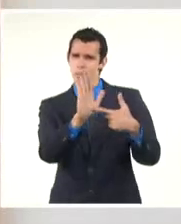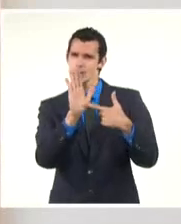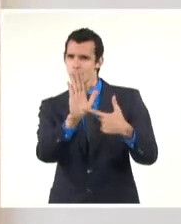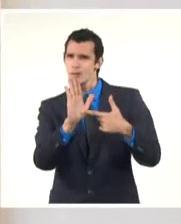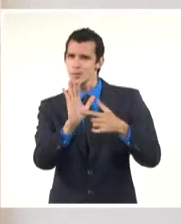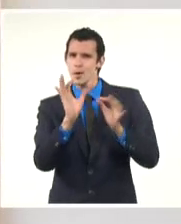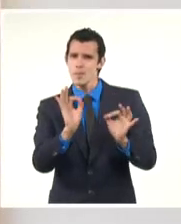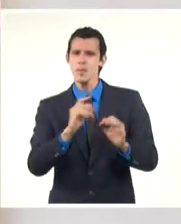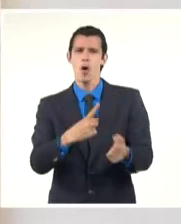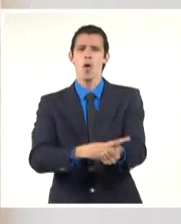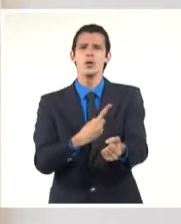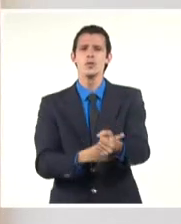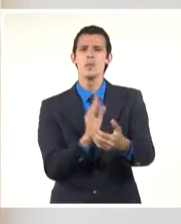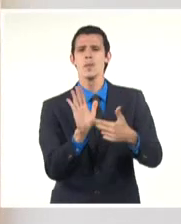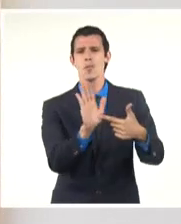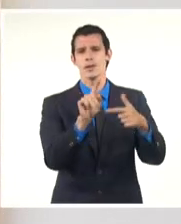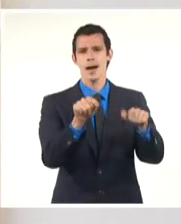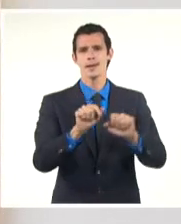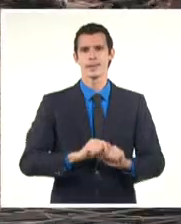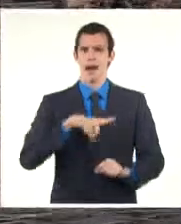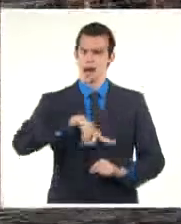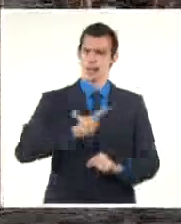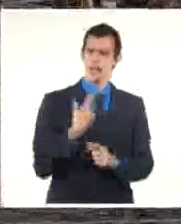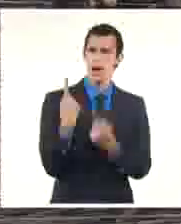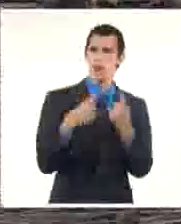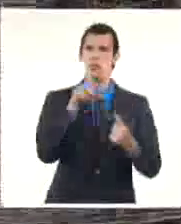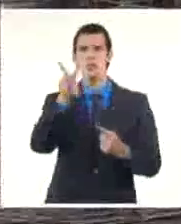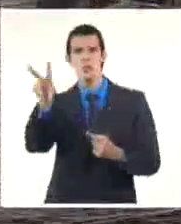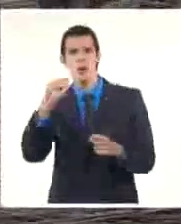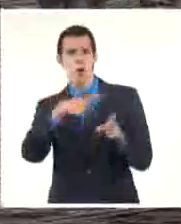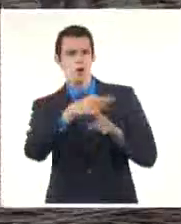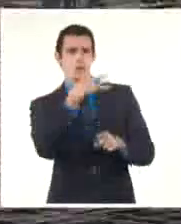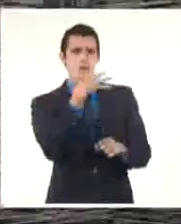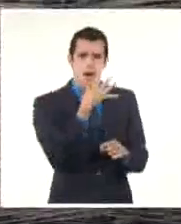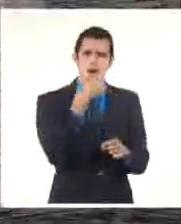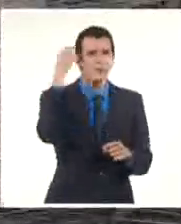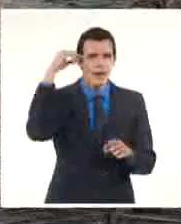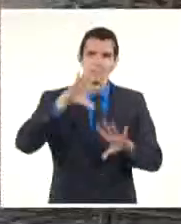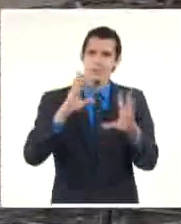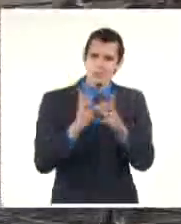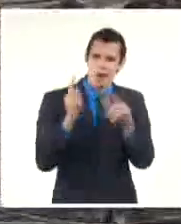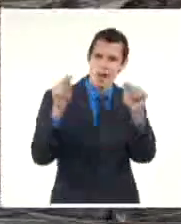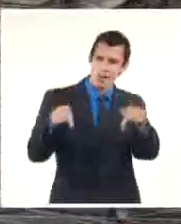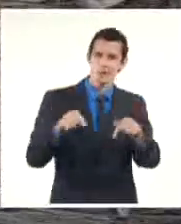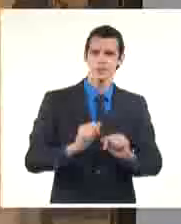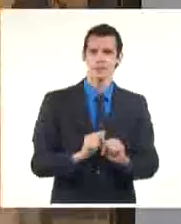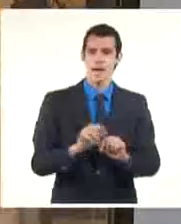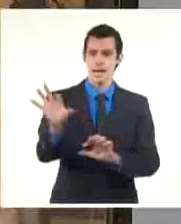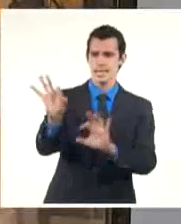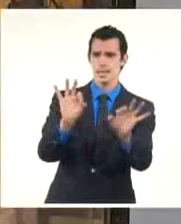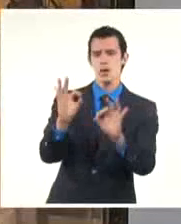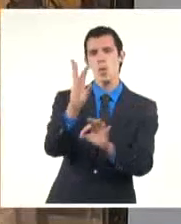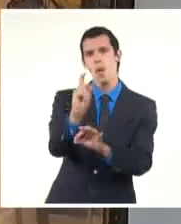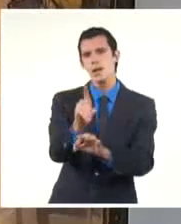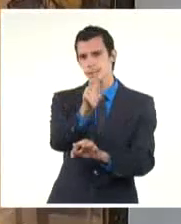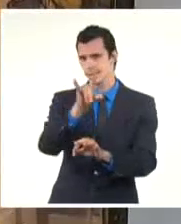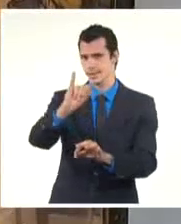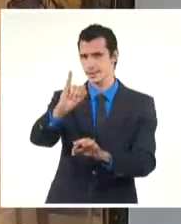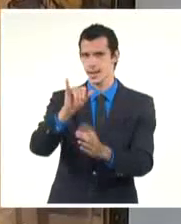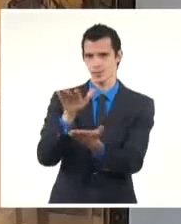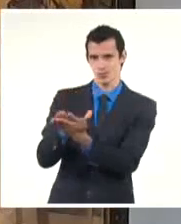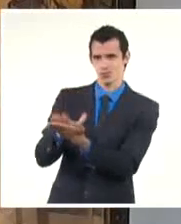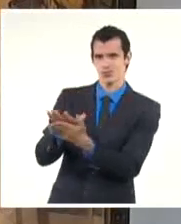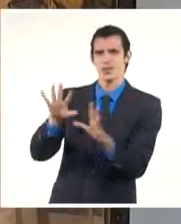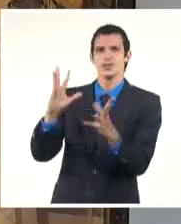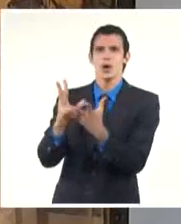artistas y de otras colecciones públicas. Especial significado tiene la selección de dieciséis piezas de los fondos del Museo